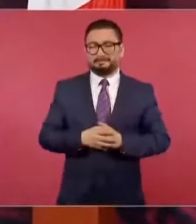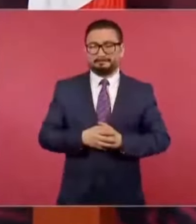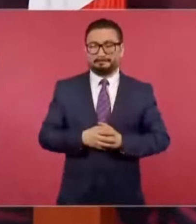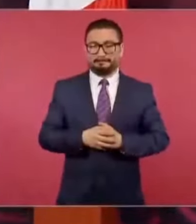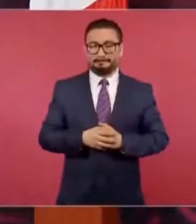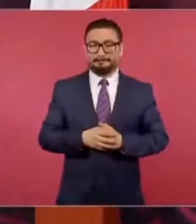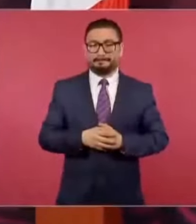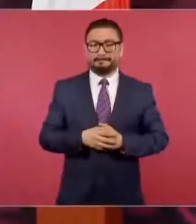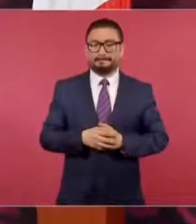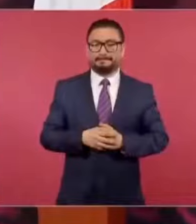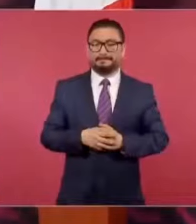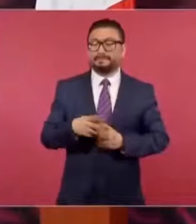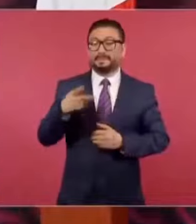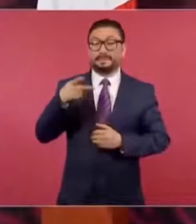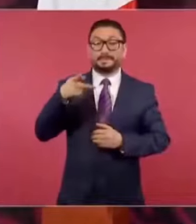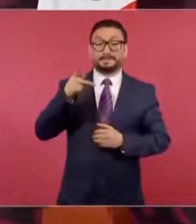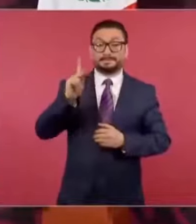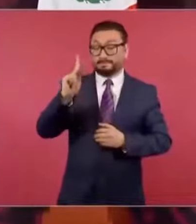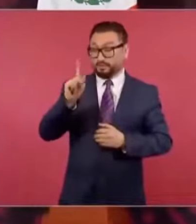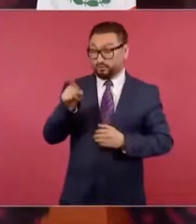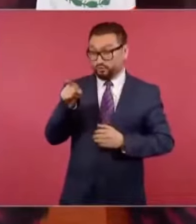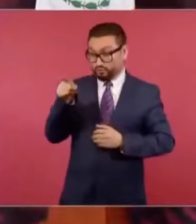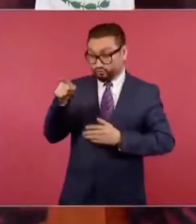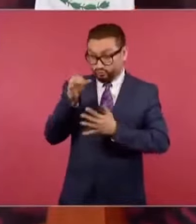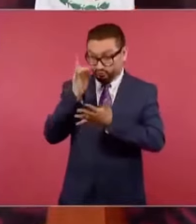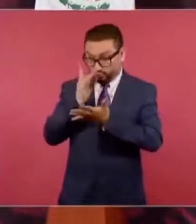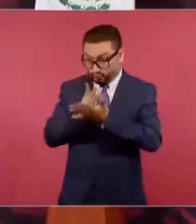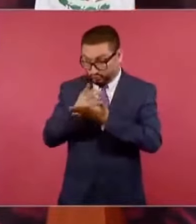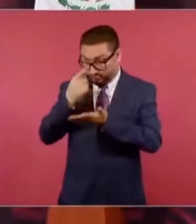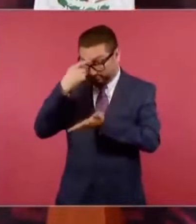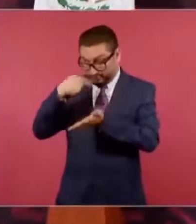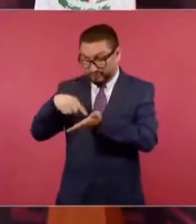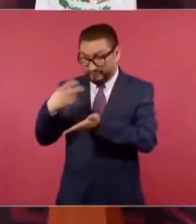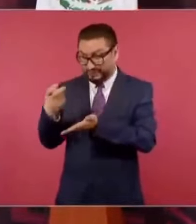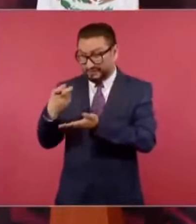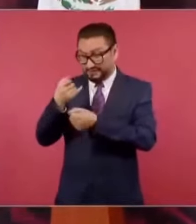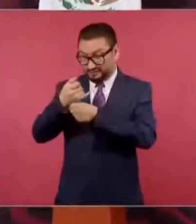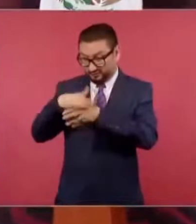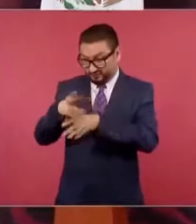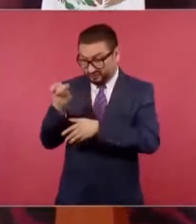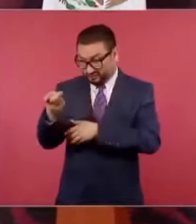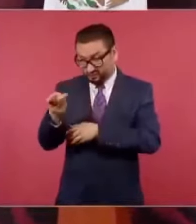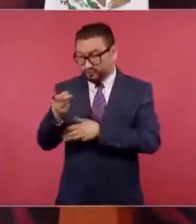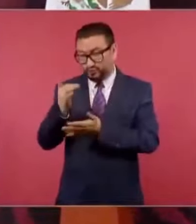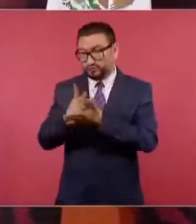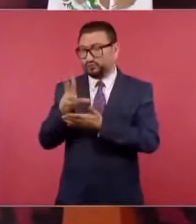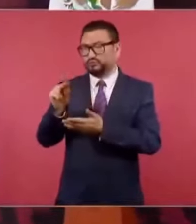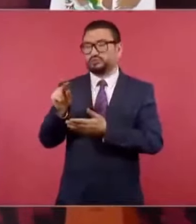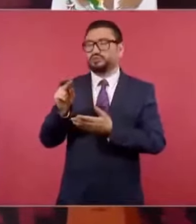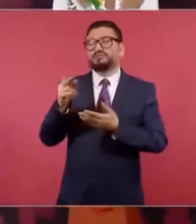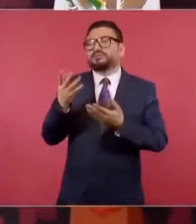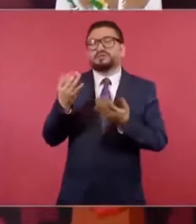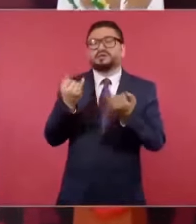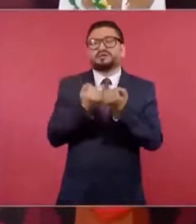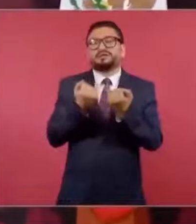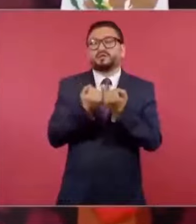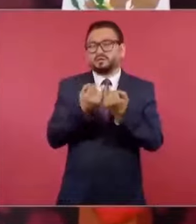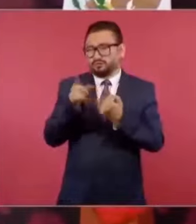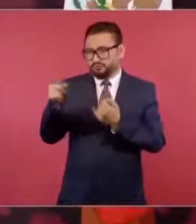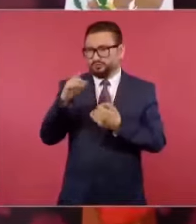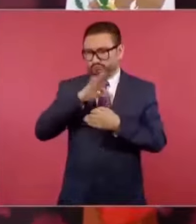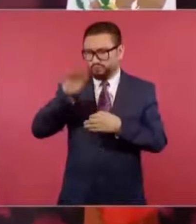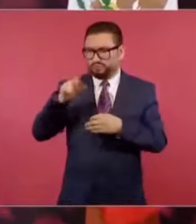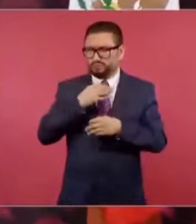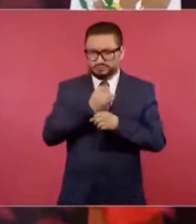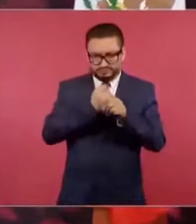Pero no sólo es tu caso, o sea, por esa información. Además, si lo revisas,